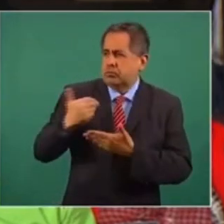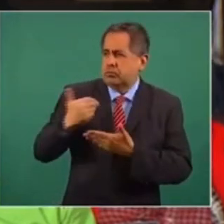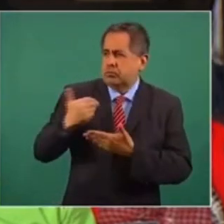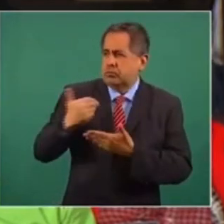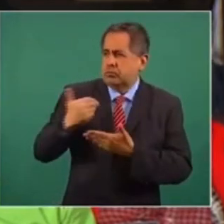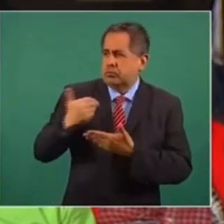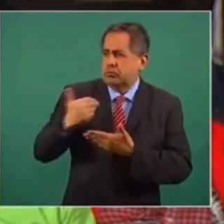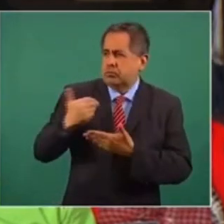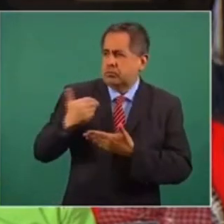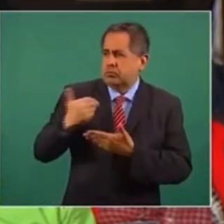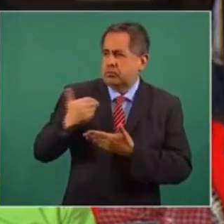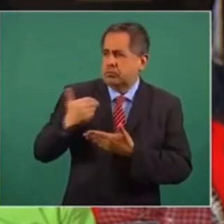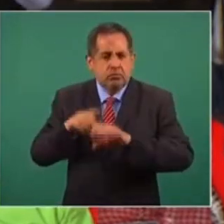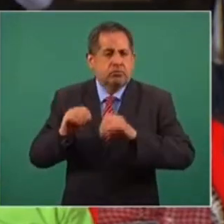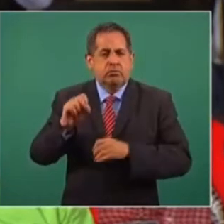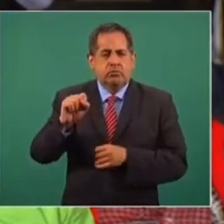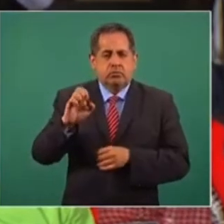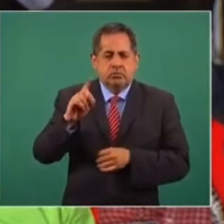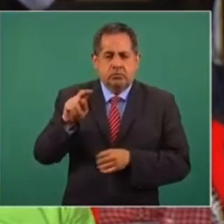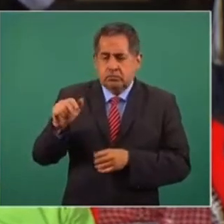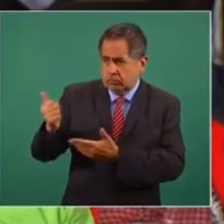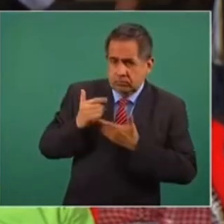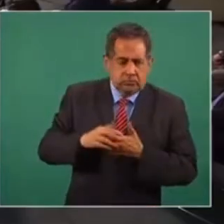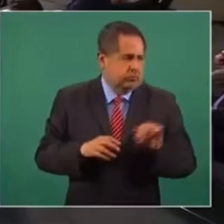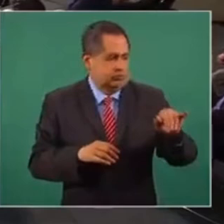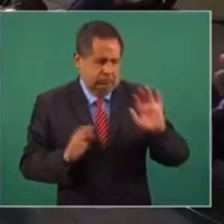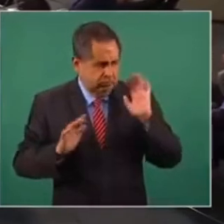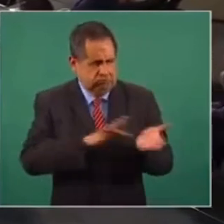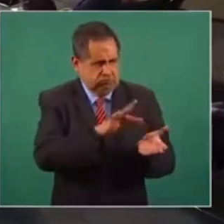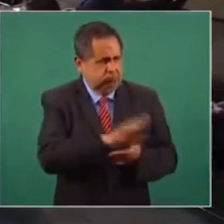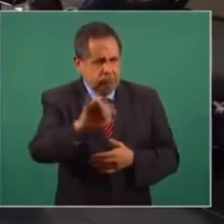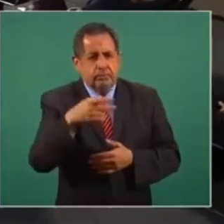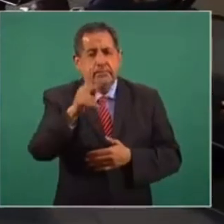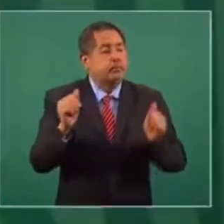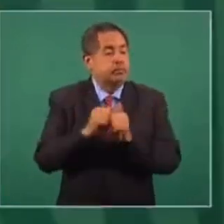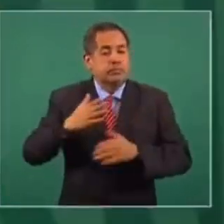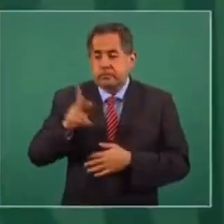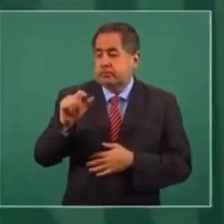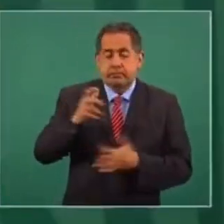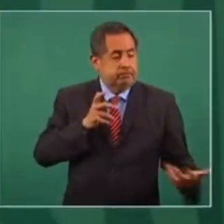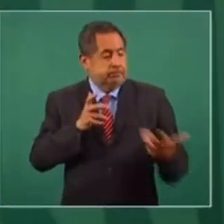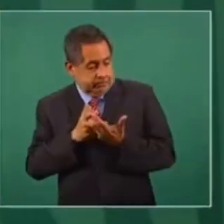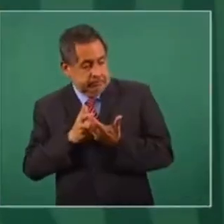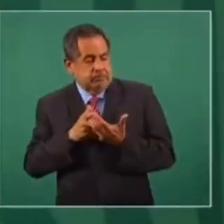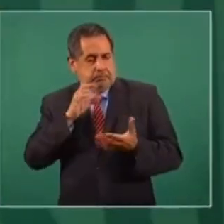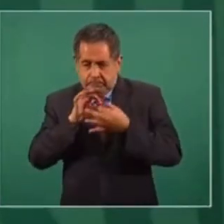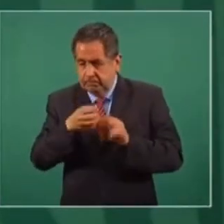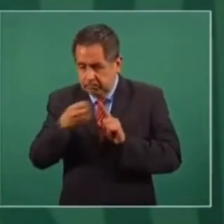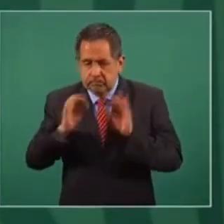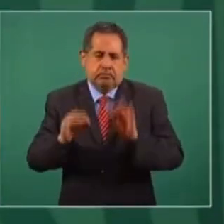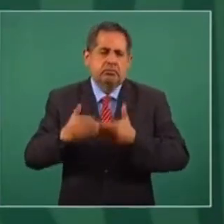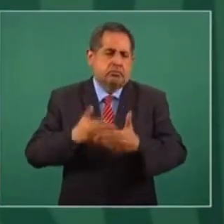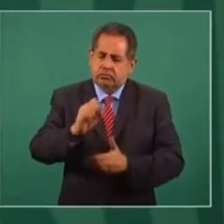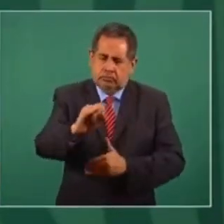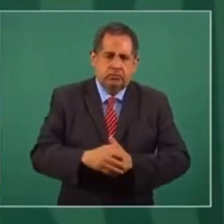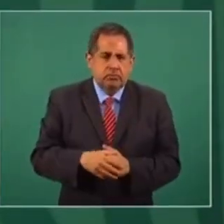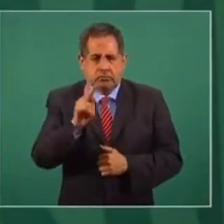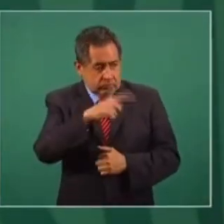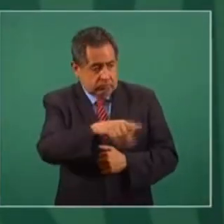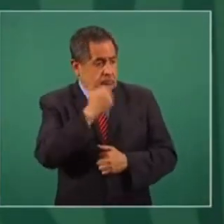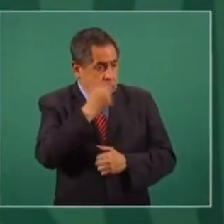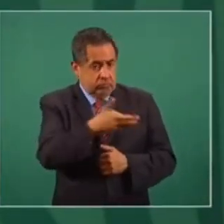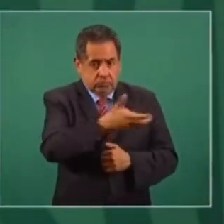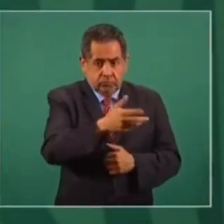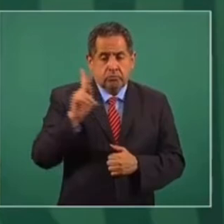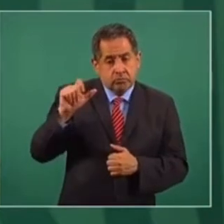del gobierno federal o de la Sedena, ¿lo tendrán? Sí, siempre y cuando sea a partir del plan nuestro de vacunación, lo que ya estamos llevando a cabo. Pero si ellos